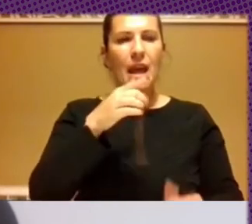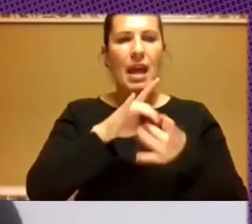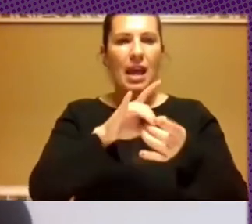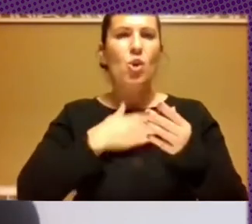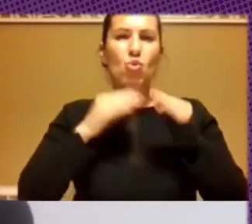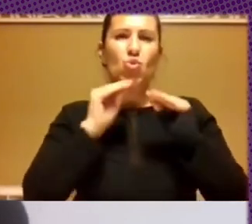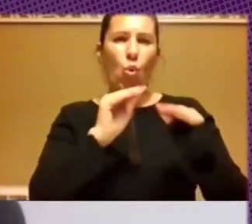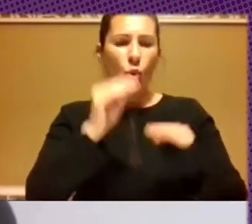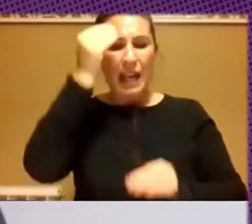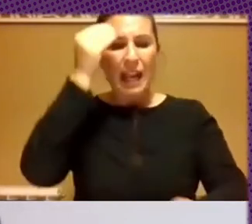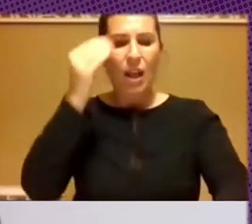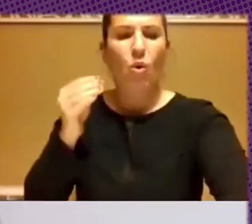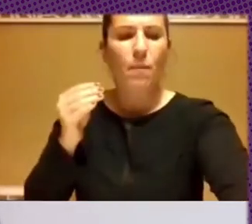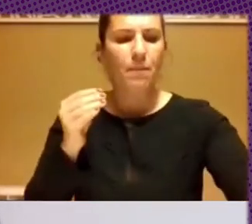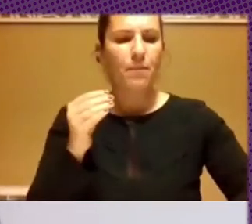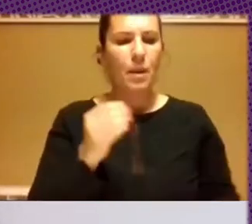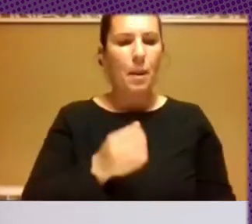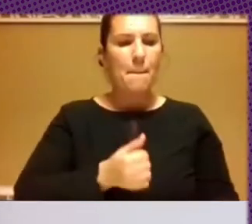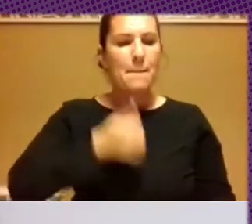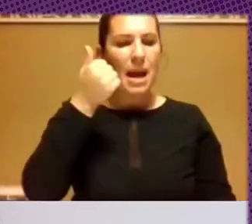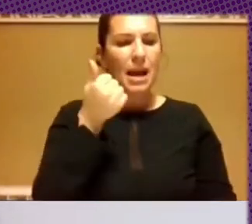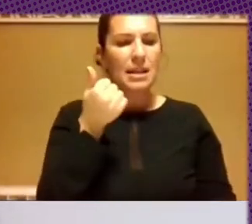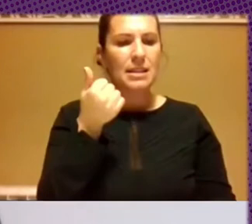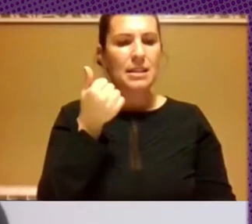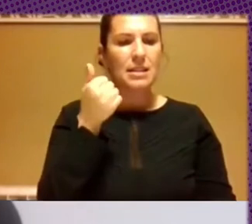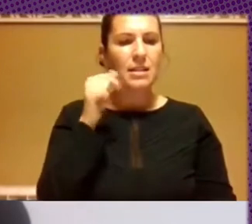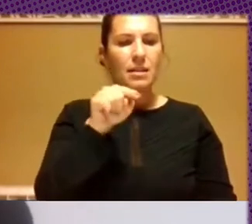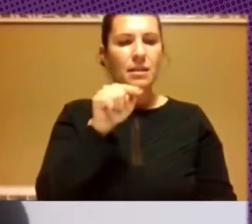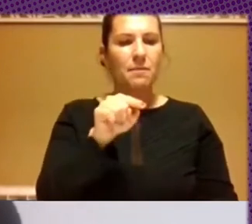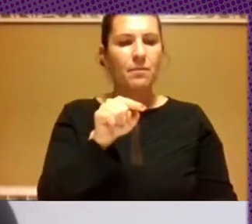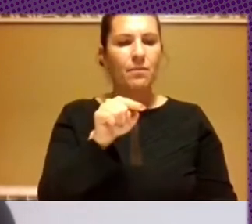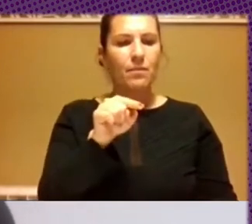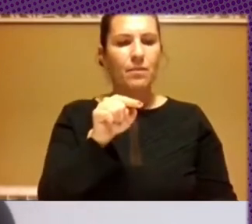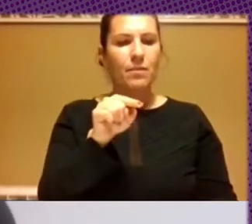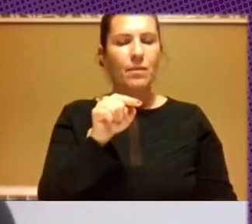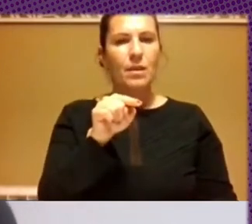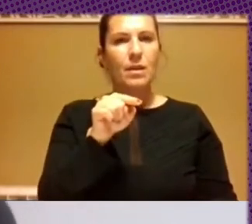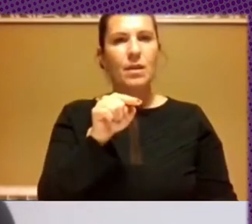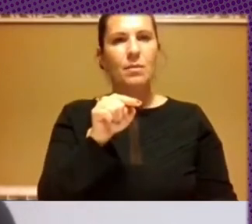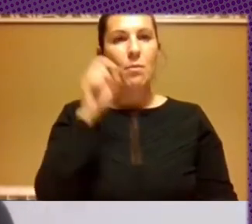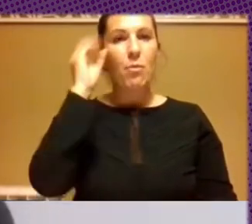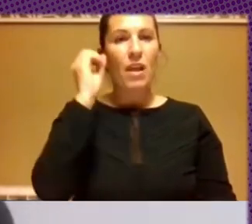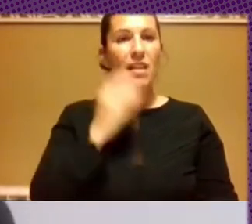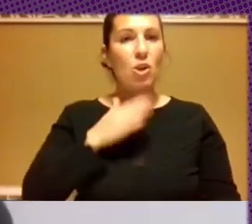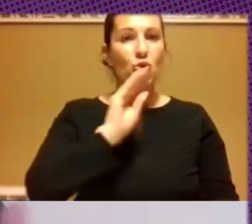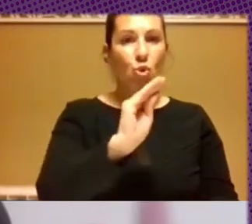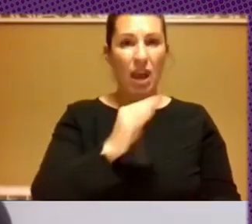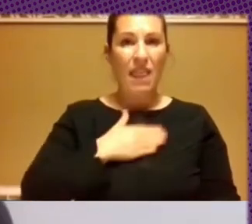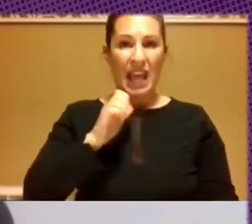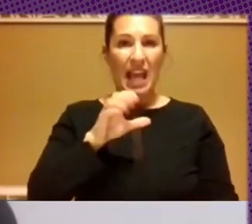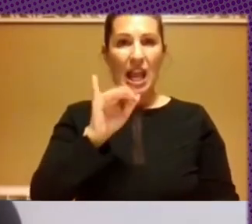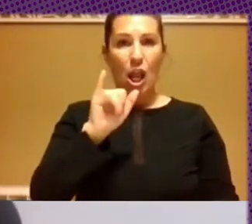bueno, sobre todo creo que la ponencia de Eloy va a ir un poco en justamente cosas que Sam está